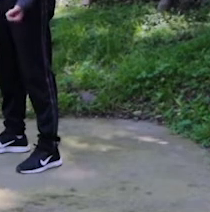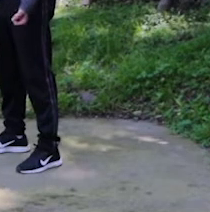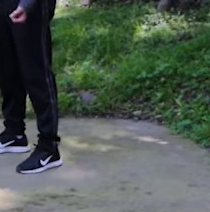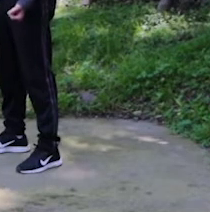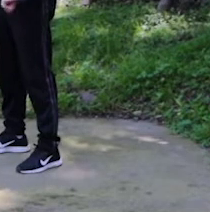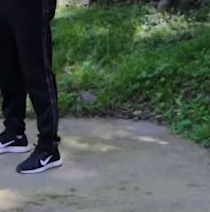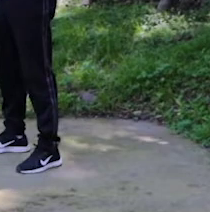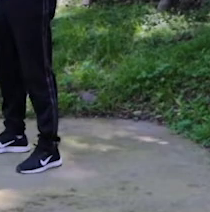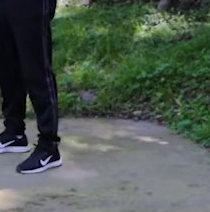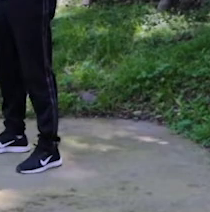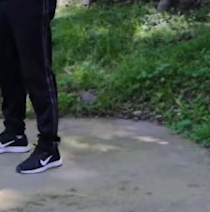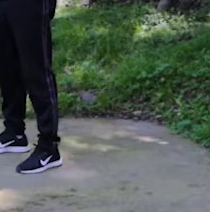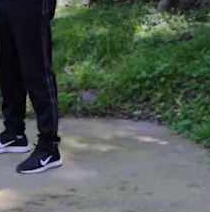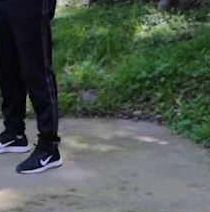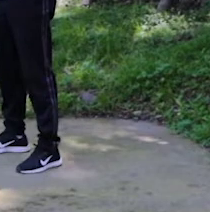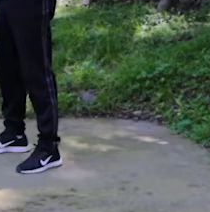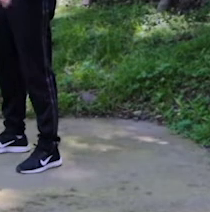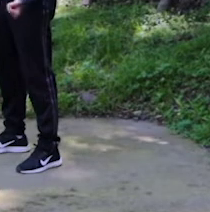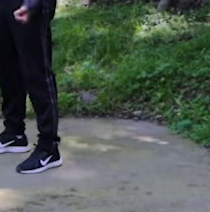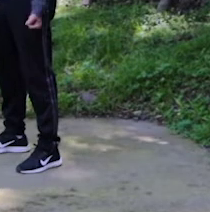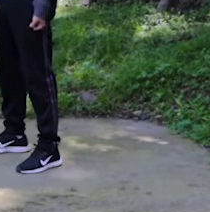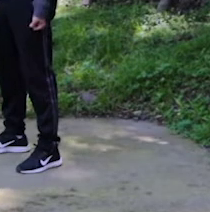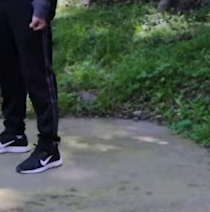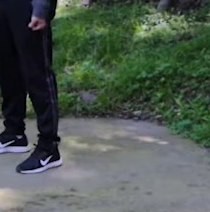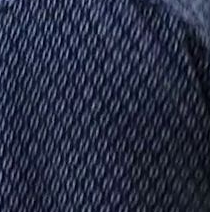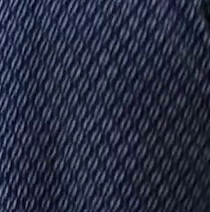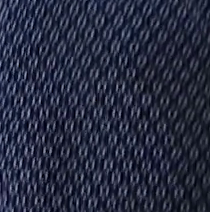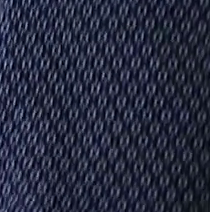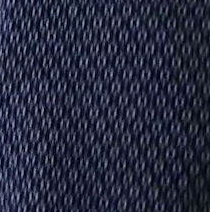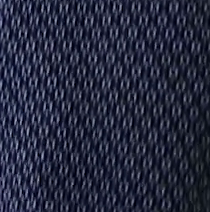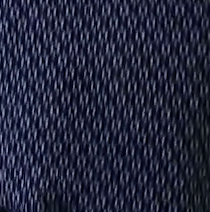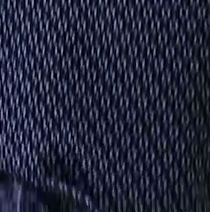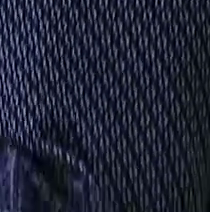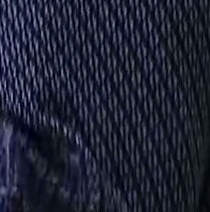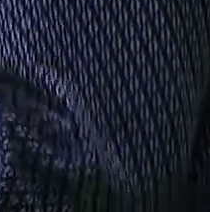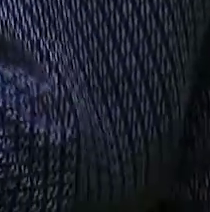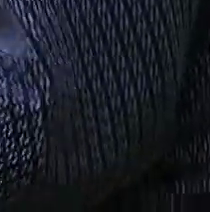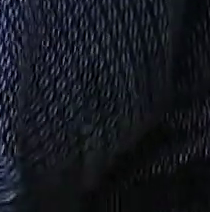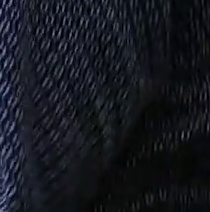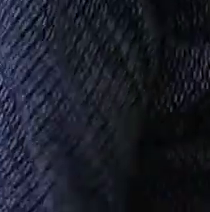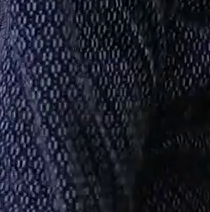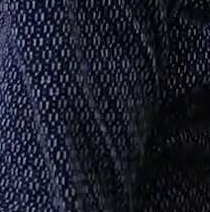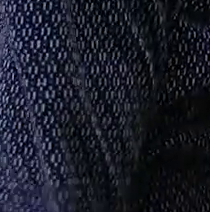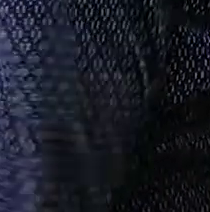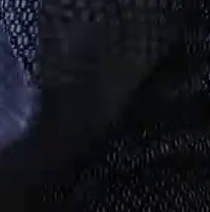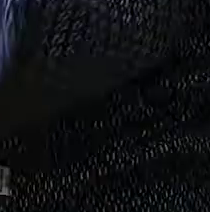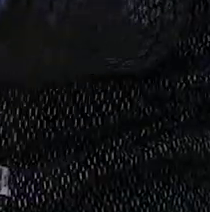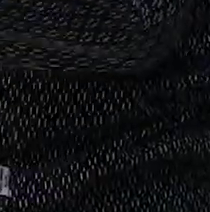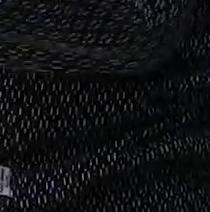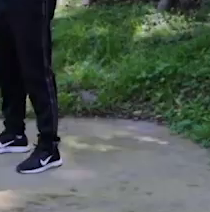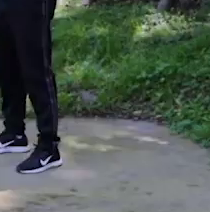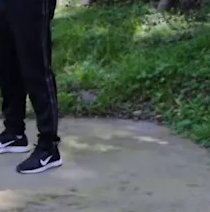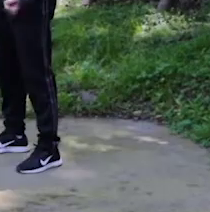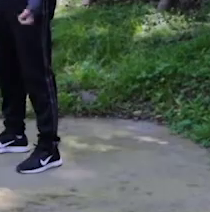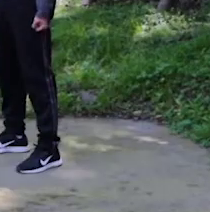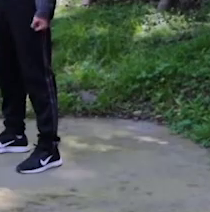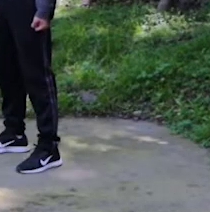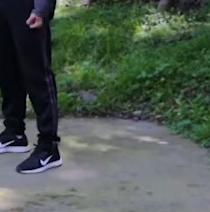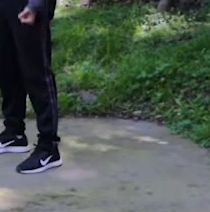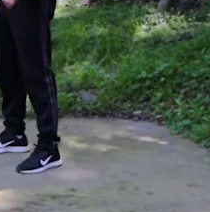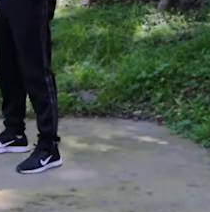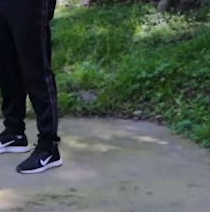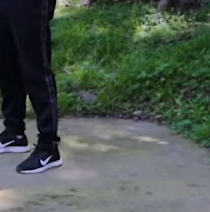cuerpo y vamos a hacer la flexión a 90 grados. Bajamos, flexionamos. Exacto, muy bien, Jair. Así,